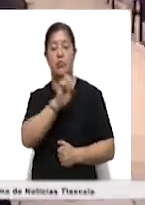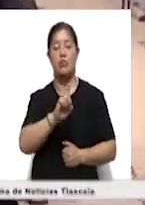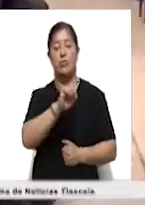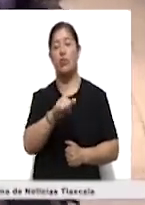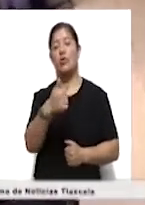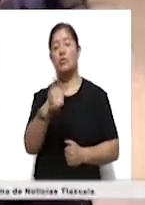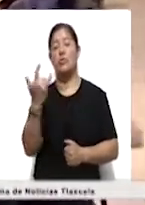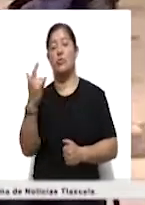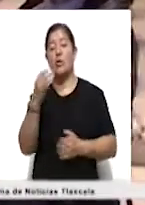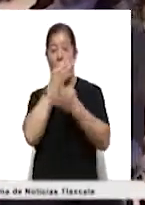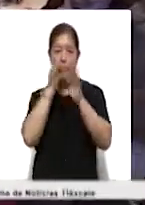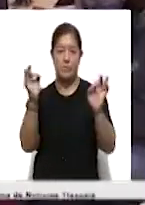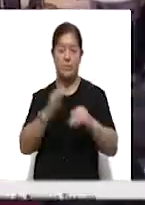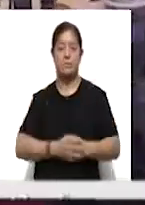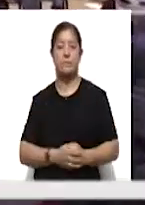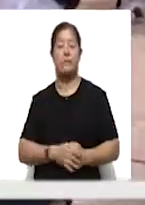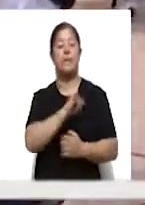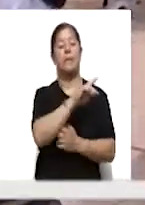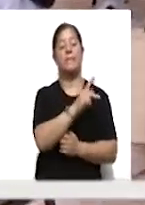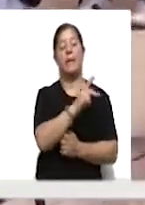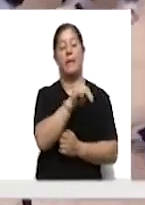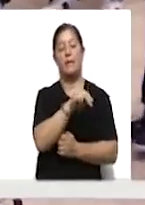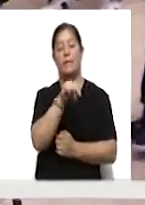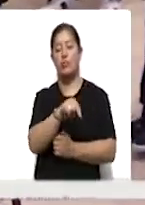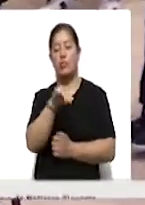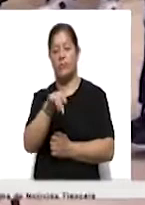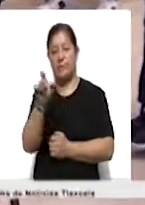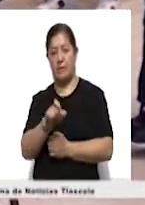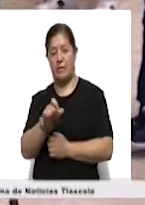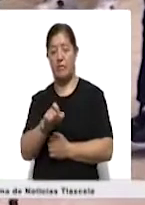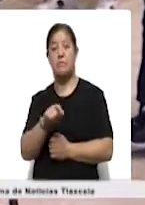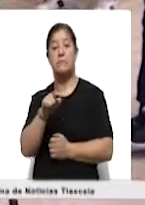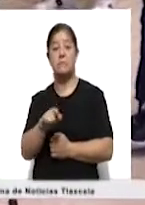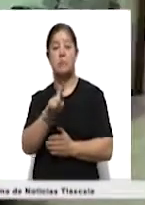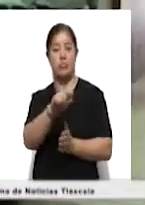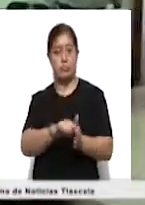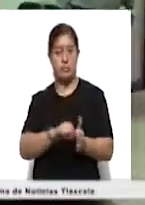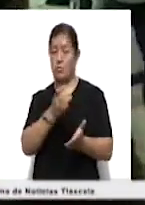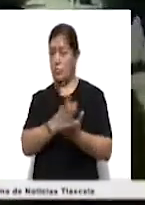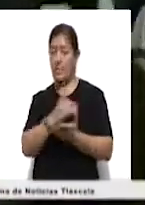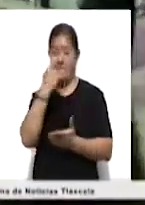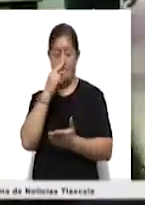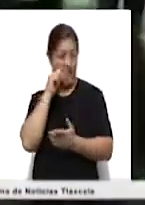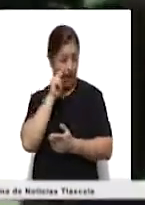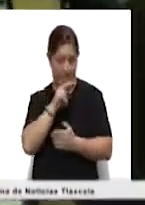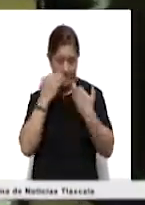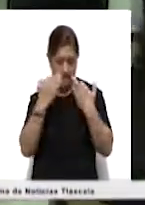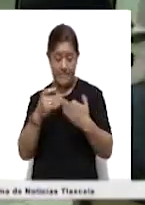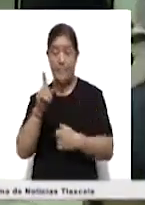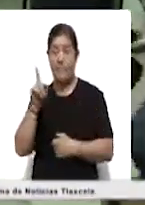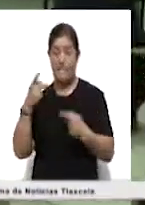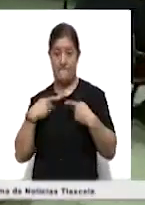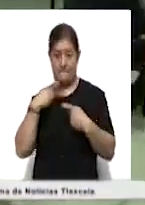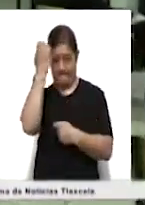2021 a través de la página ipn.mx, único medio oficial para esta consulta y desde donde el aspirante